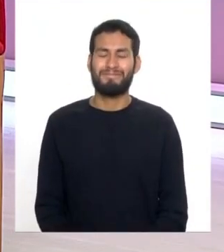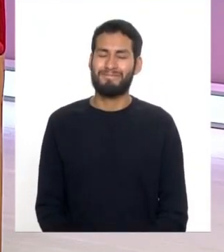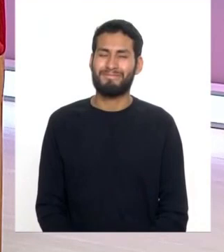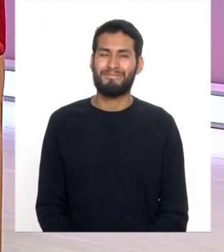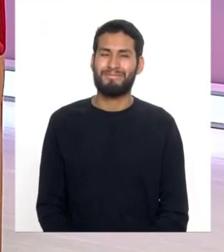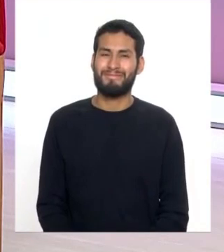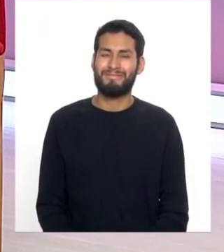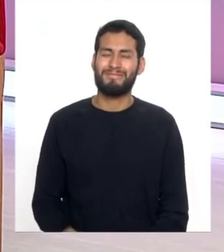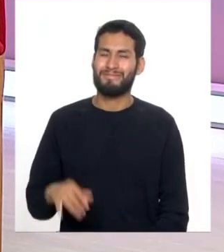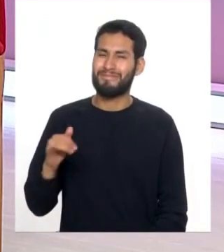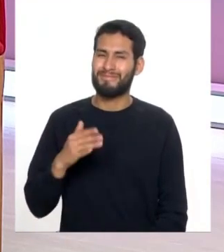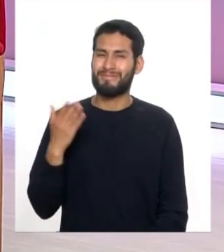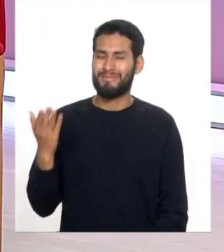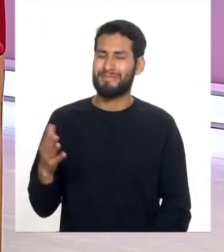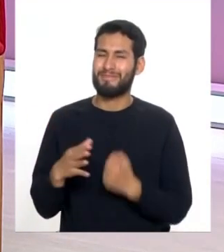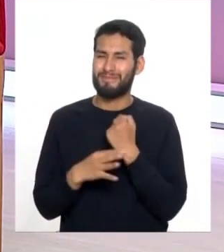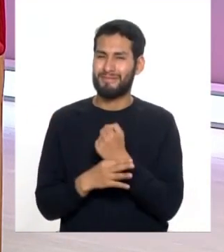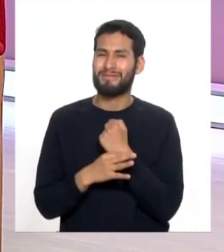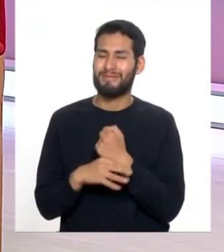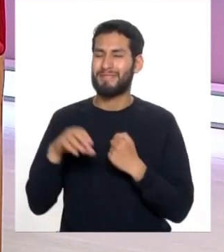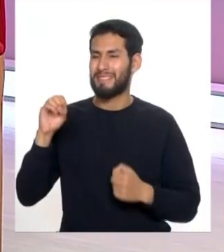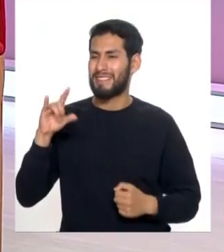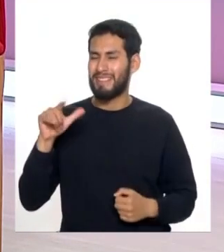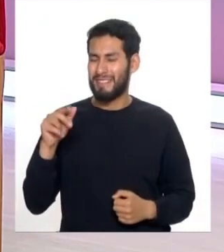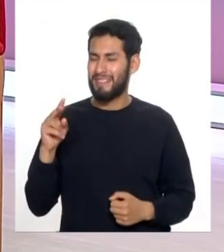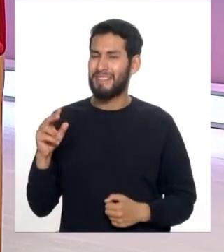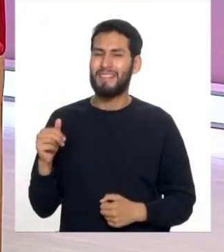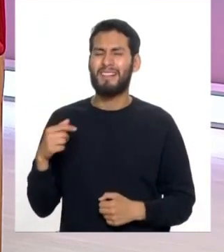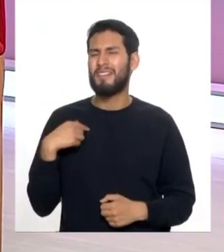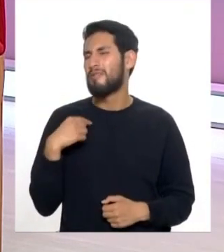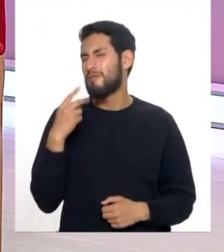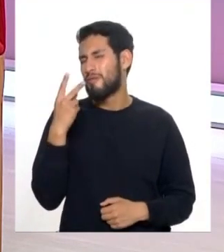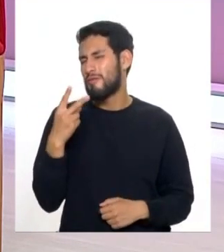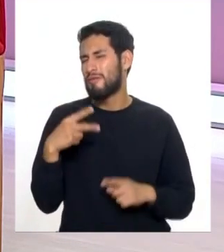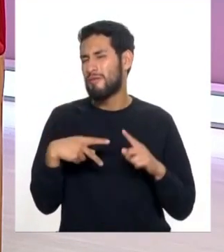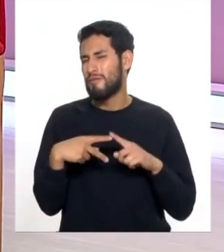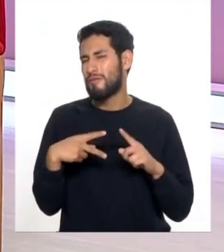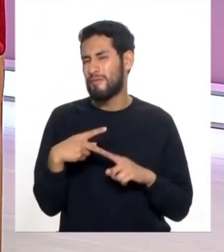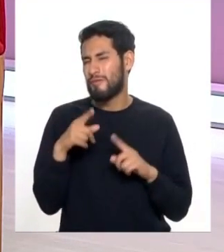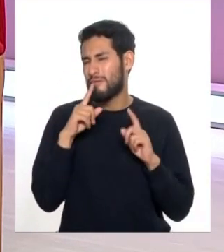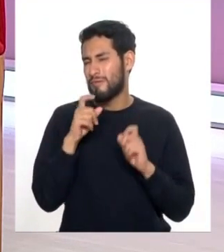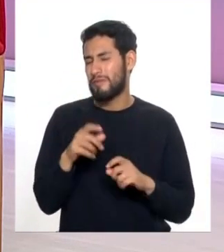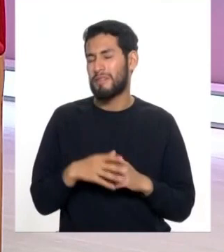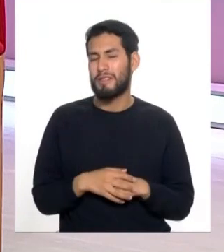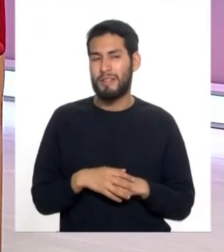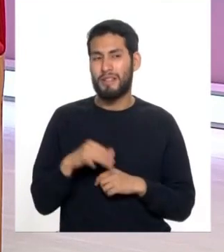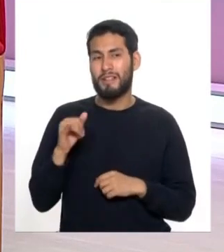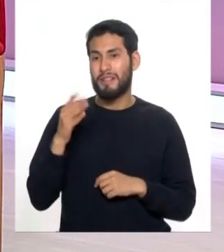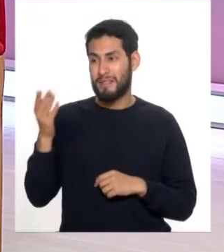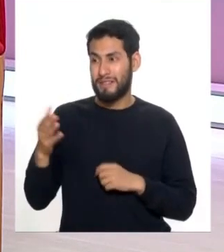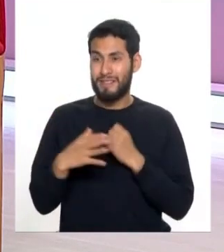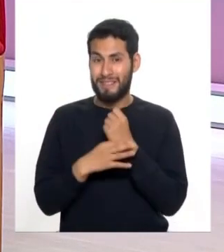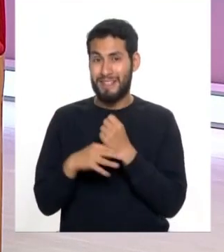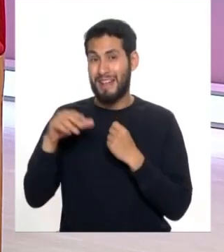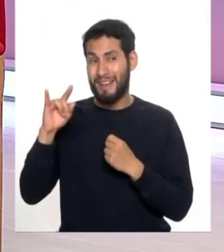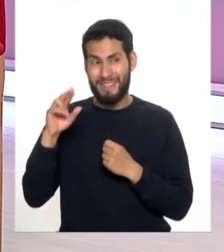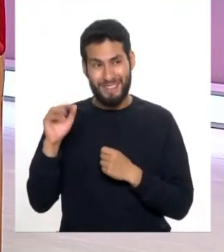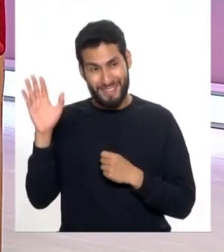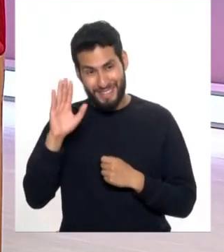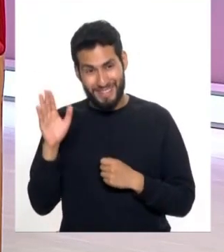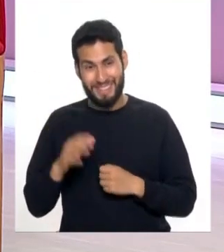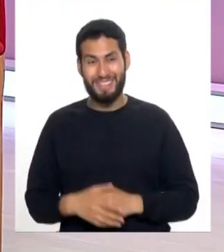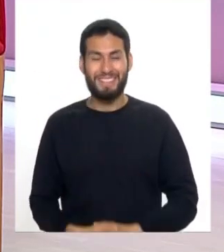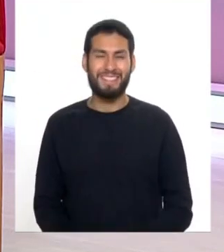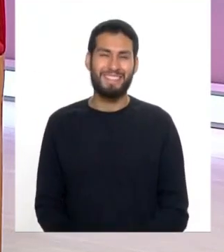también a la doctora Silva y dos consultas a la doctora hola también disculpe una